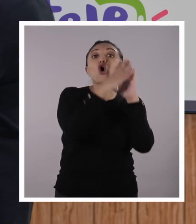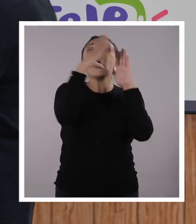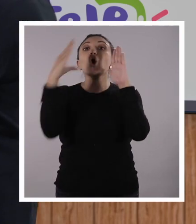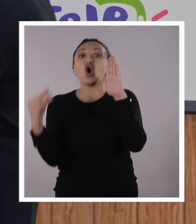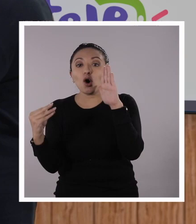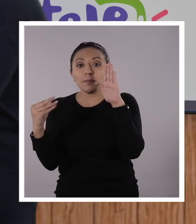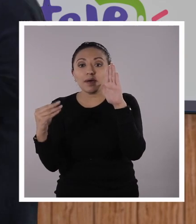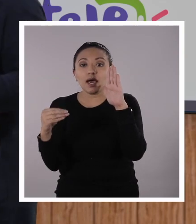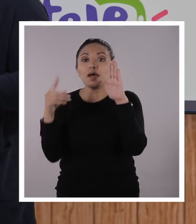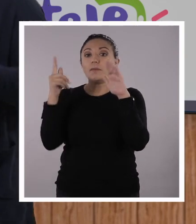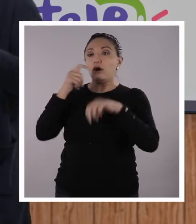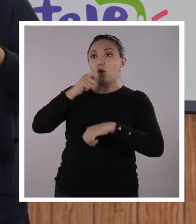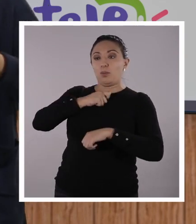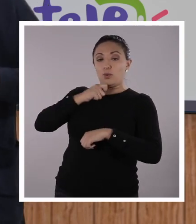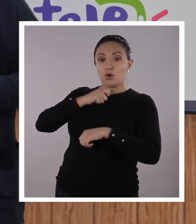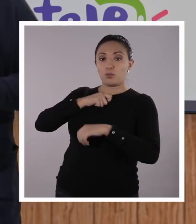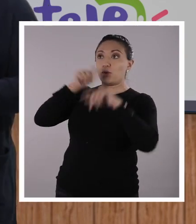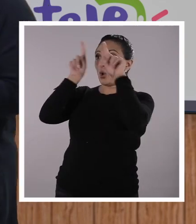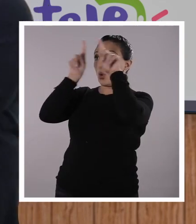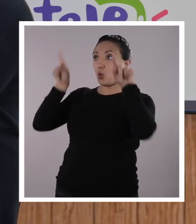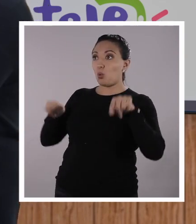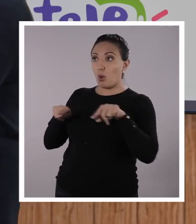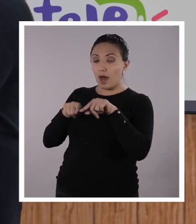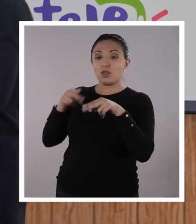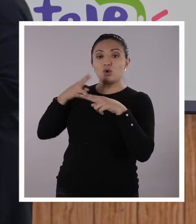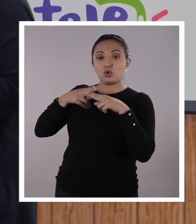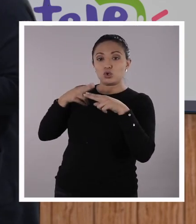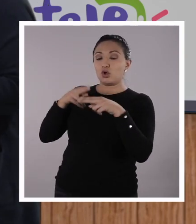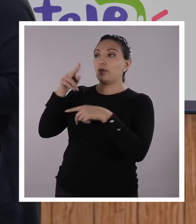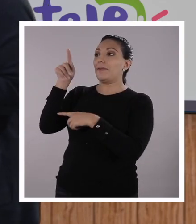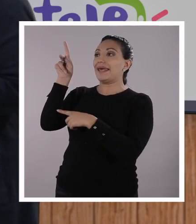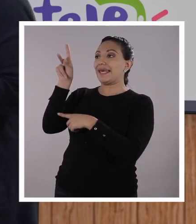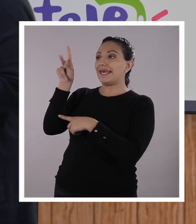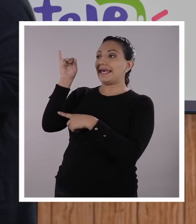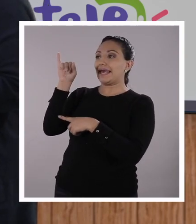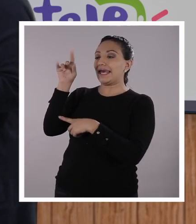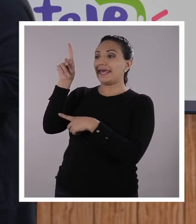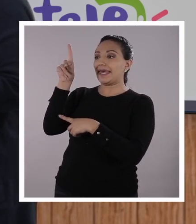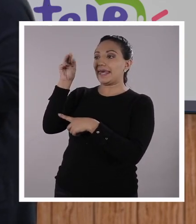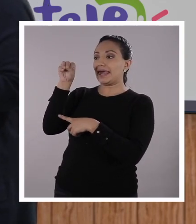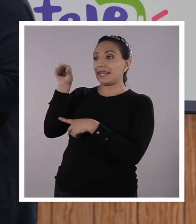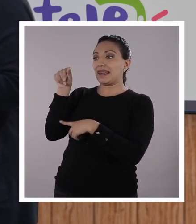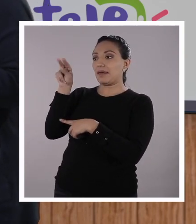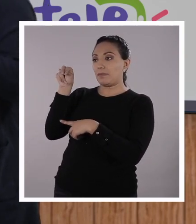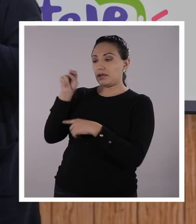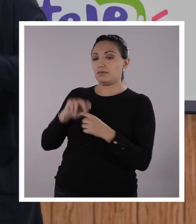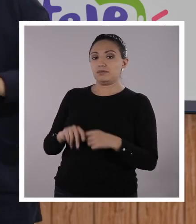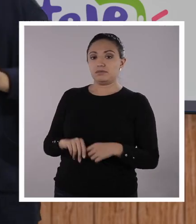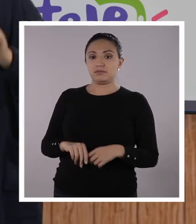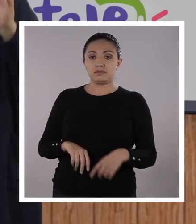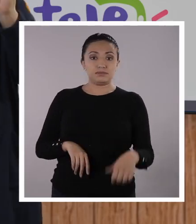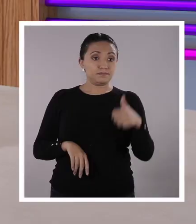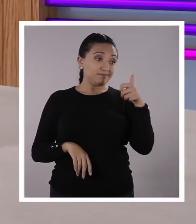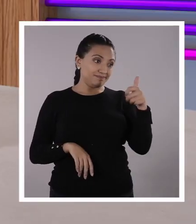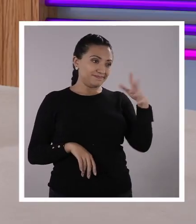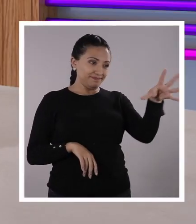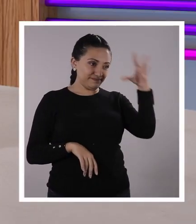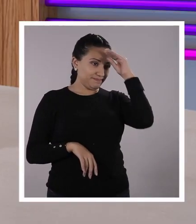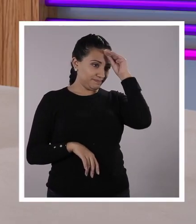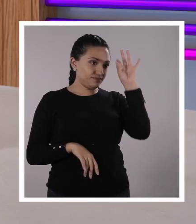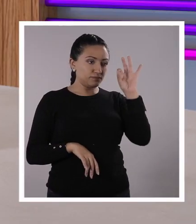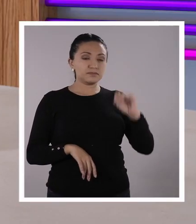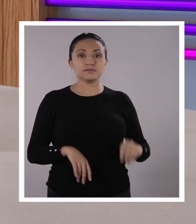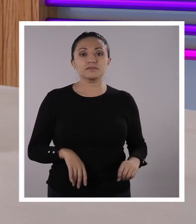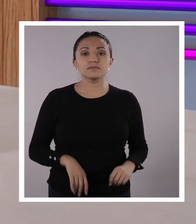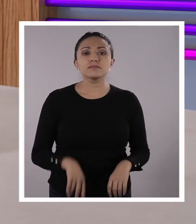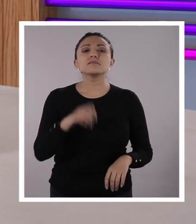del cuadro de Kikman, que se llama El perfil maternal. ¿De acuerdo? Ok, ahí sí me quedó claro, profe. Muy bien. ¿Qué tal